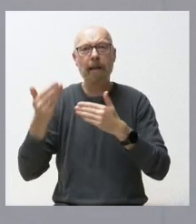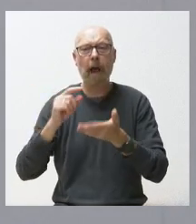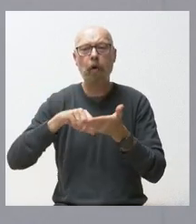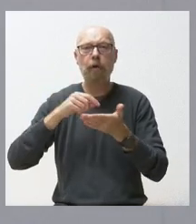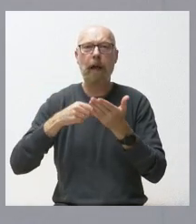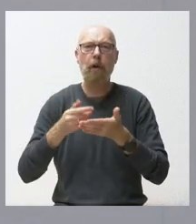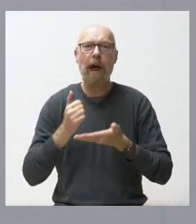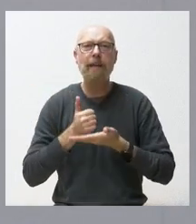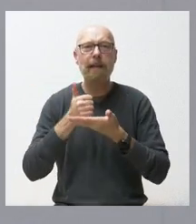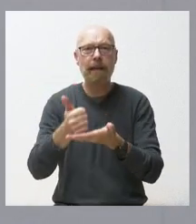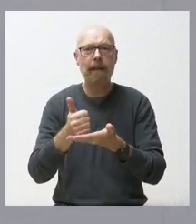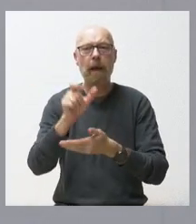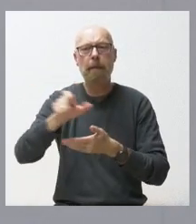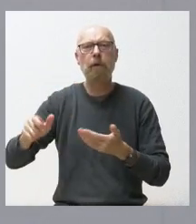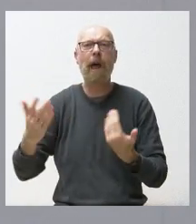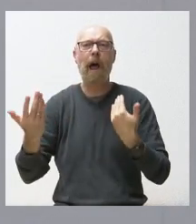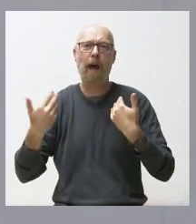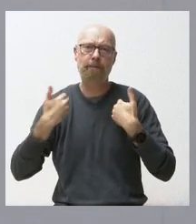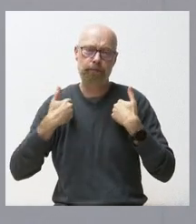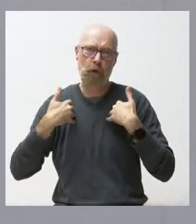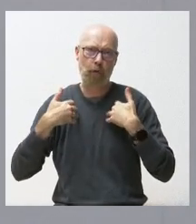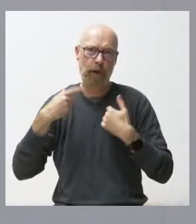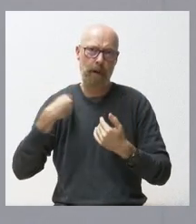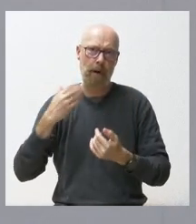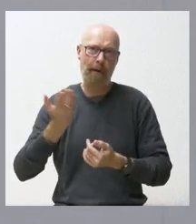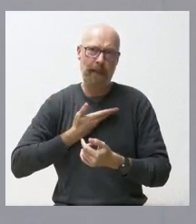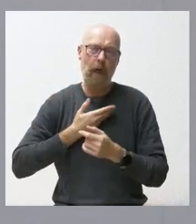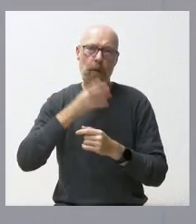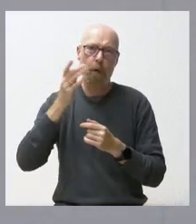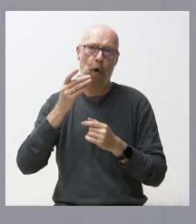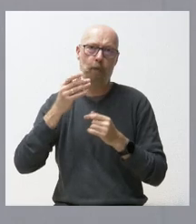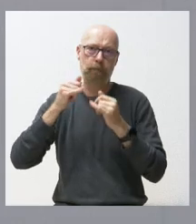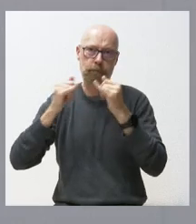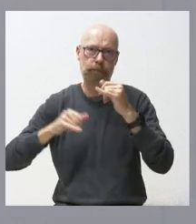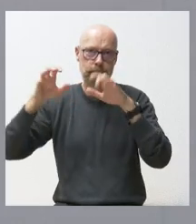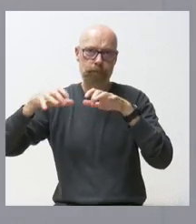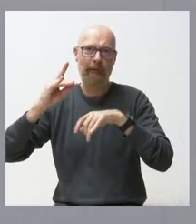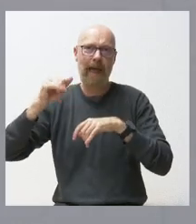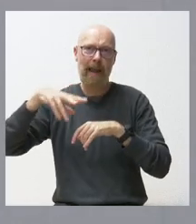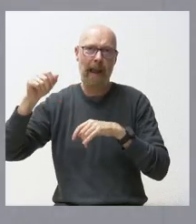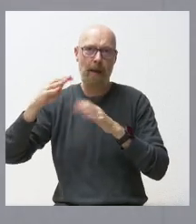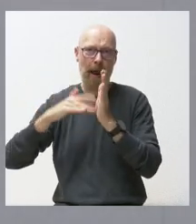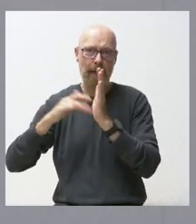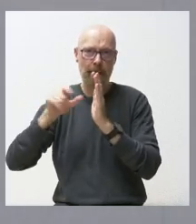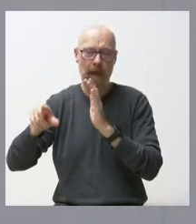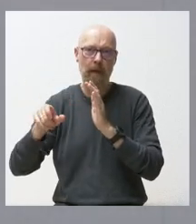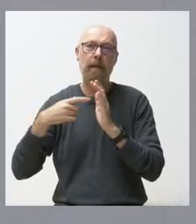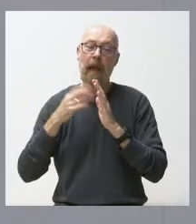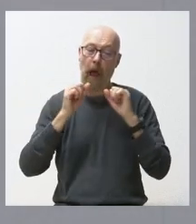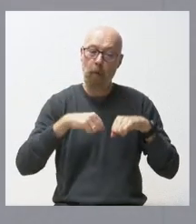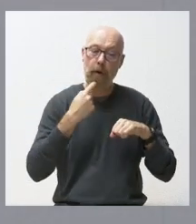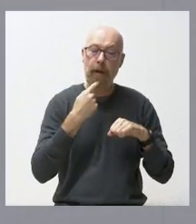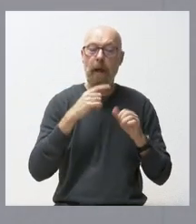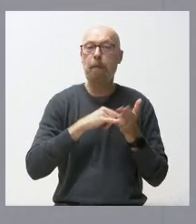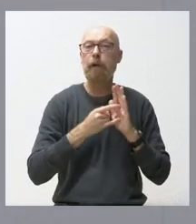afectados en la Dana de Valencia, donde este acuerdo establece el procedimiento de realización de estas obras,